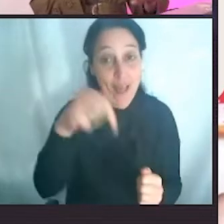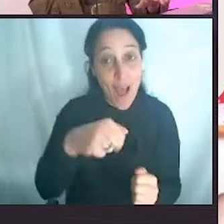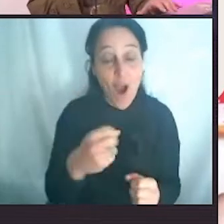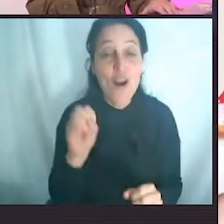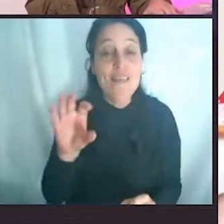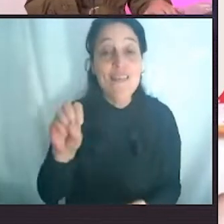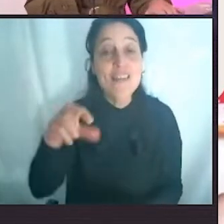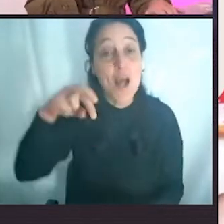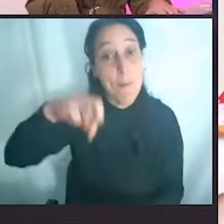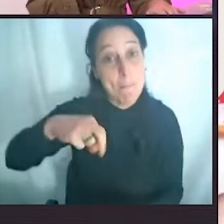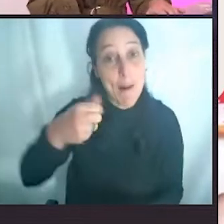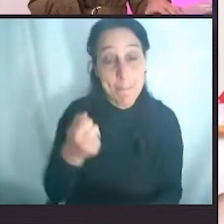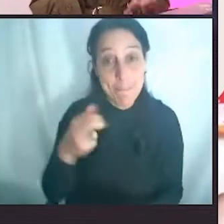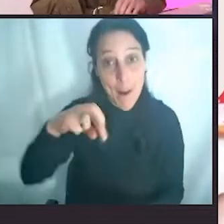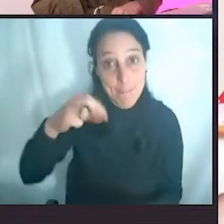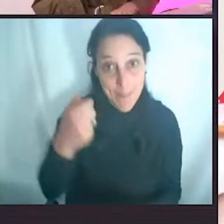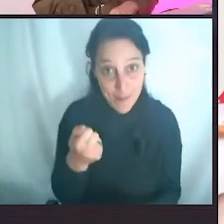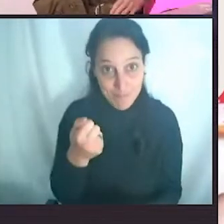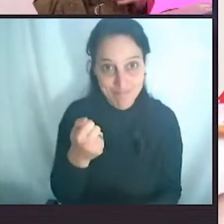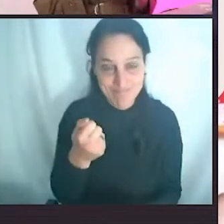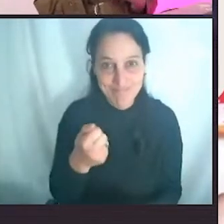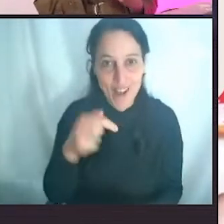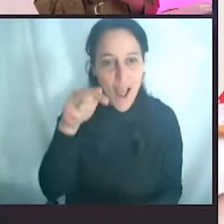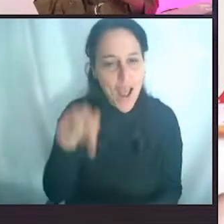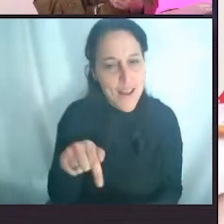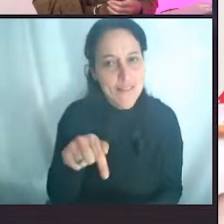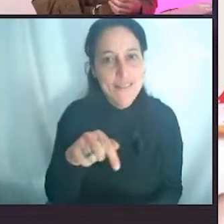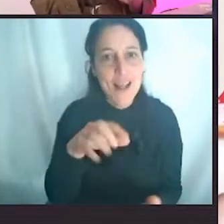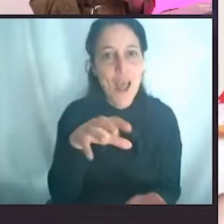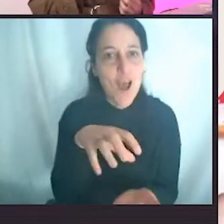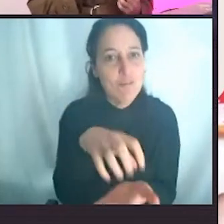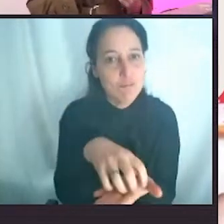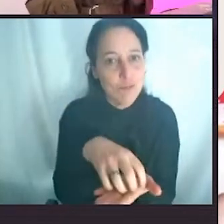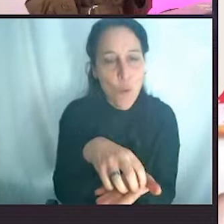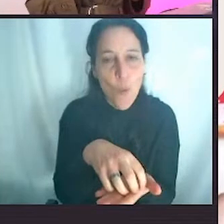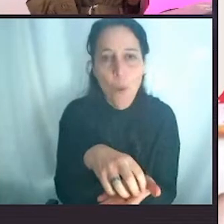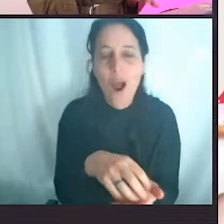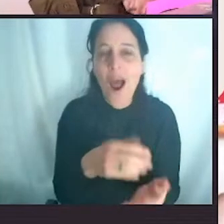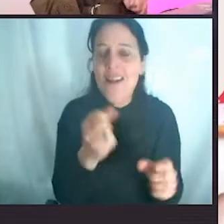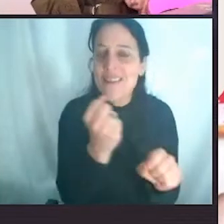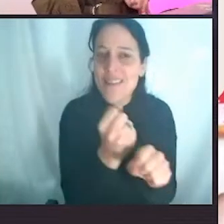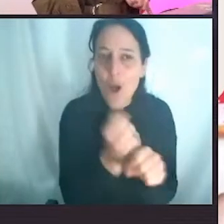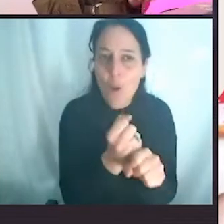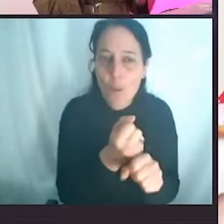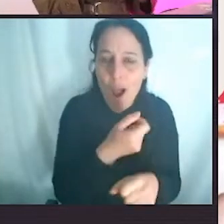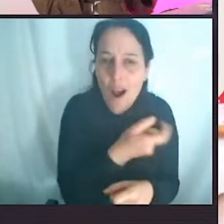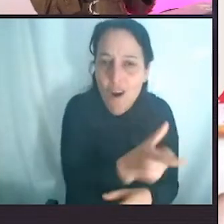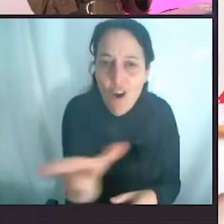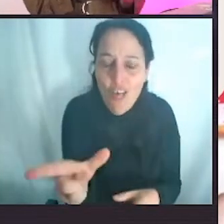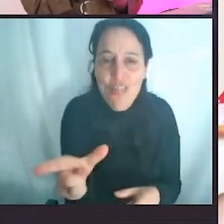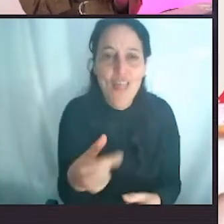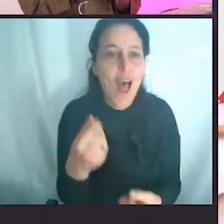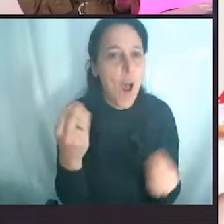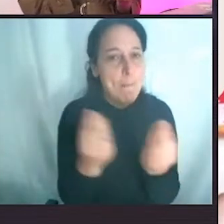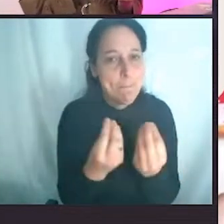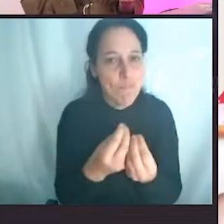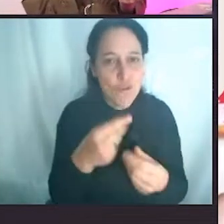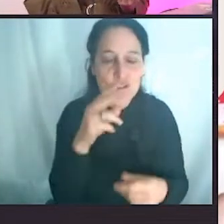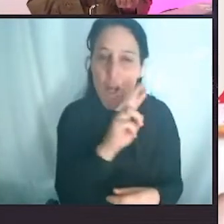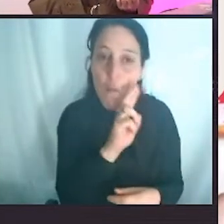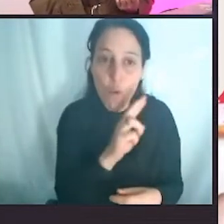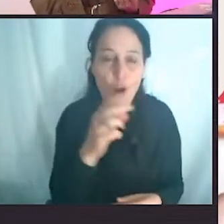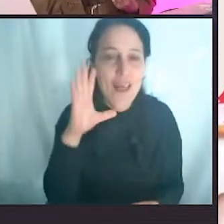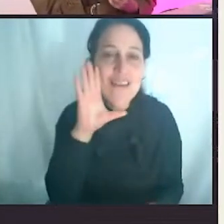certificada que da trabajo a una comunidad de 50 mujeres reutilizando descartes. O sea, empezó a hacer el diseño